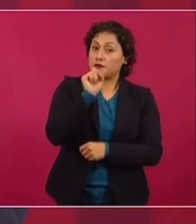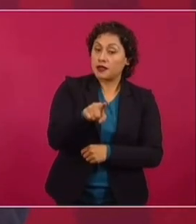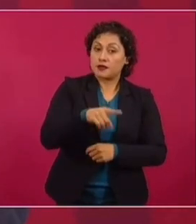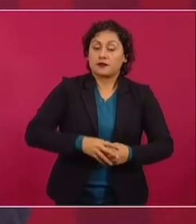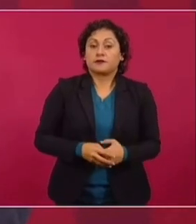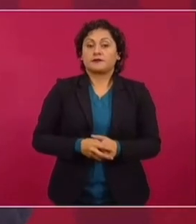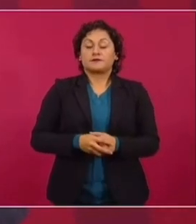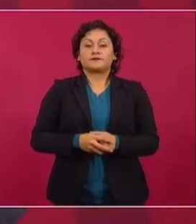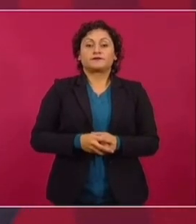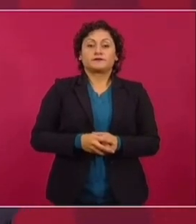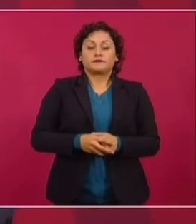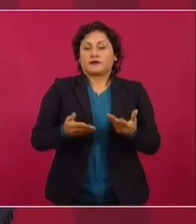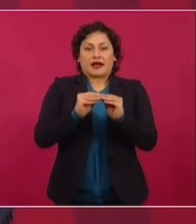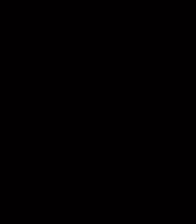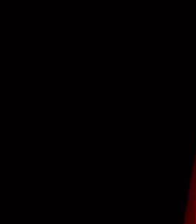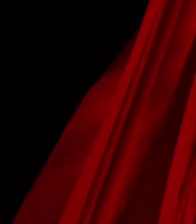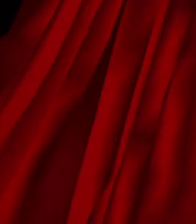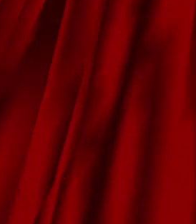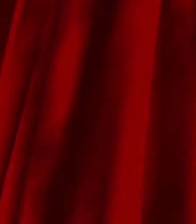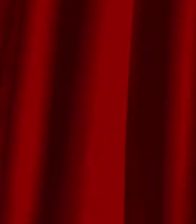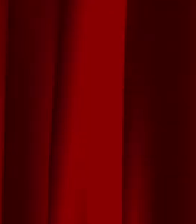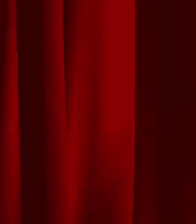que no podemos permitir la impunidad de nadie.